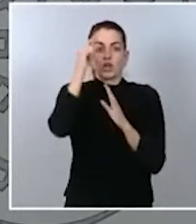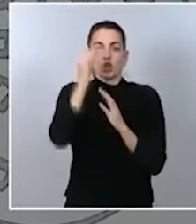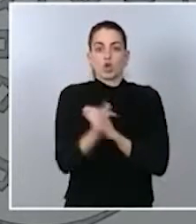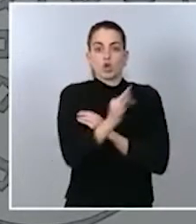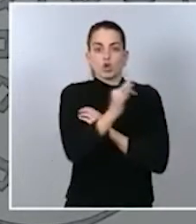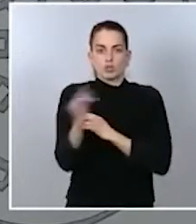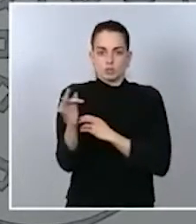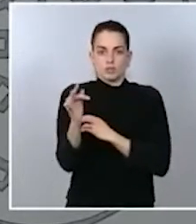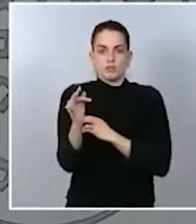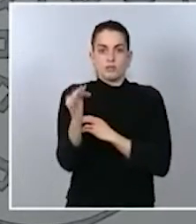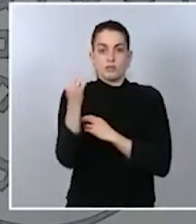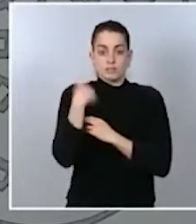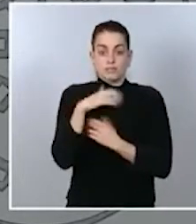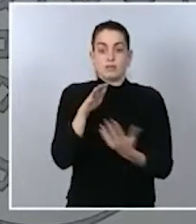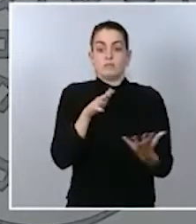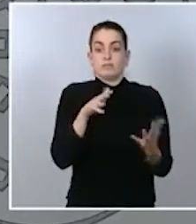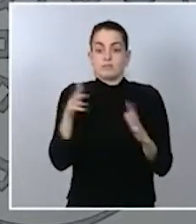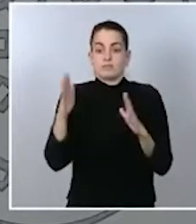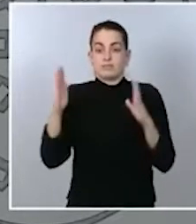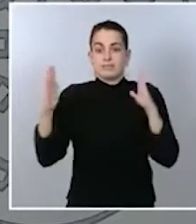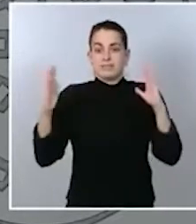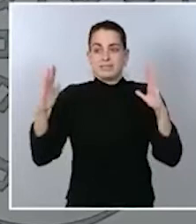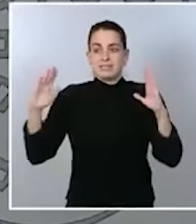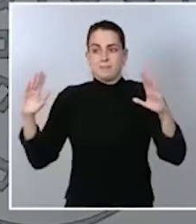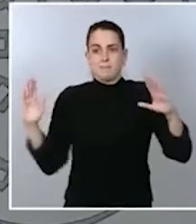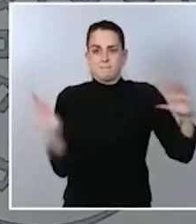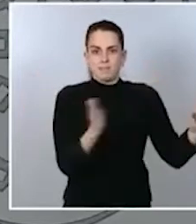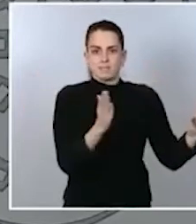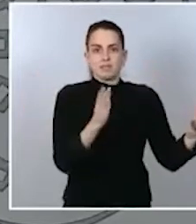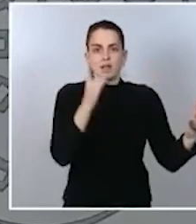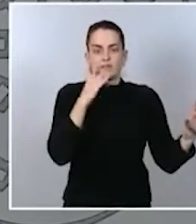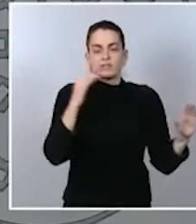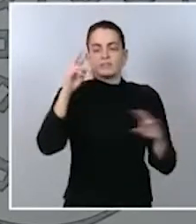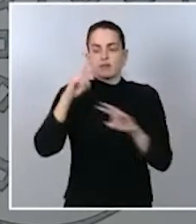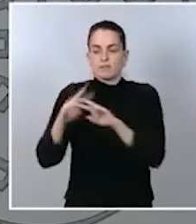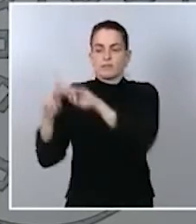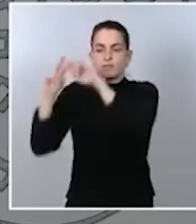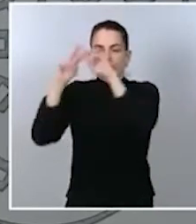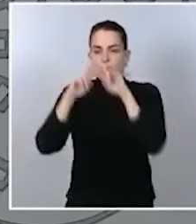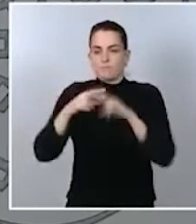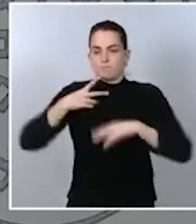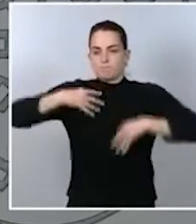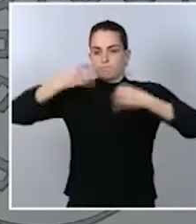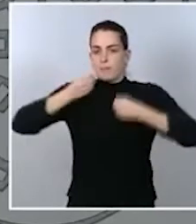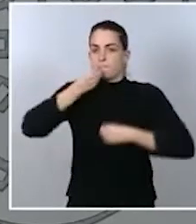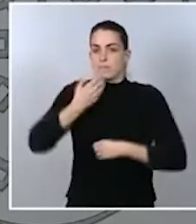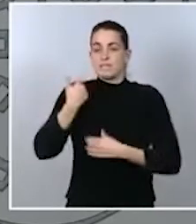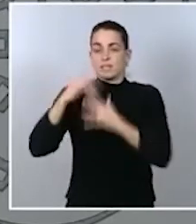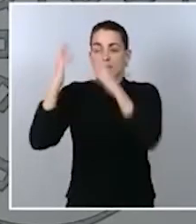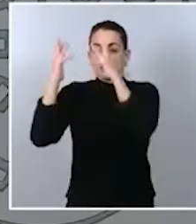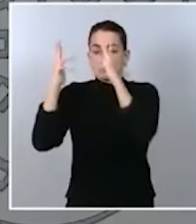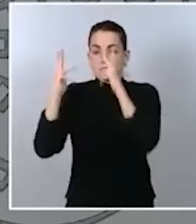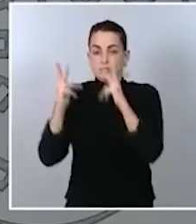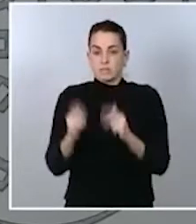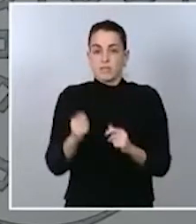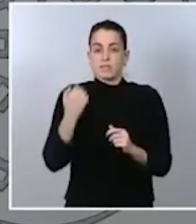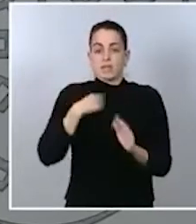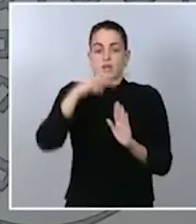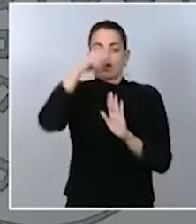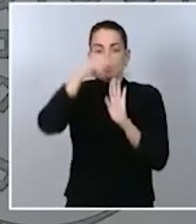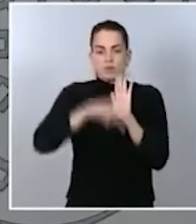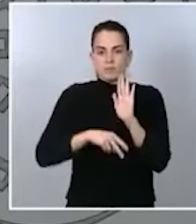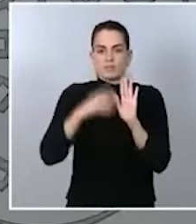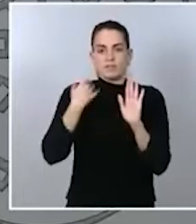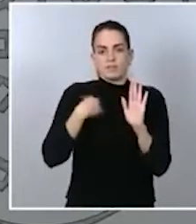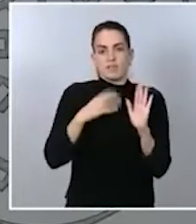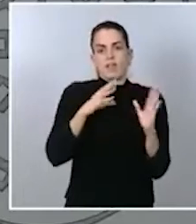definitivamente el temporal, de manera que cuando ello esté contabilizado procederemos a aplicar la normativa correspondiente